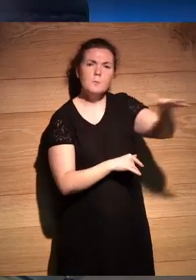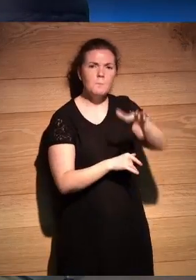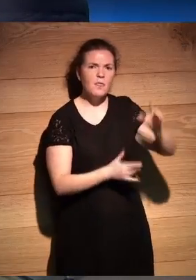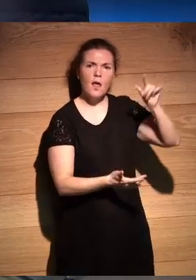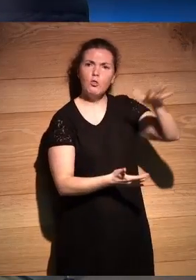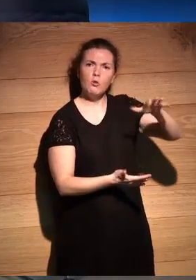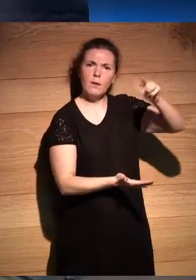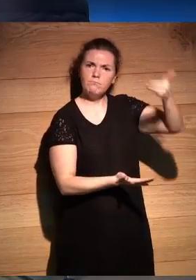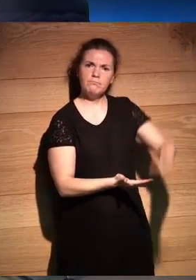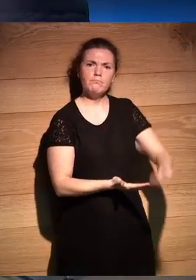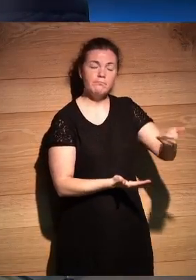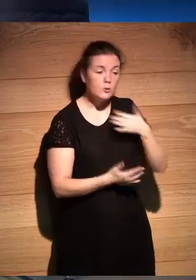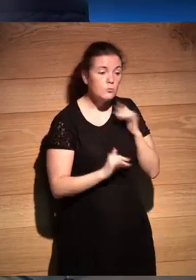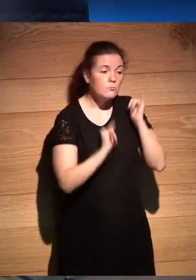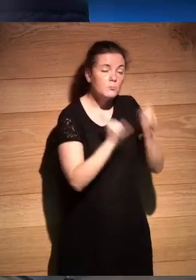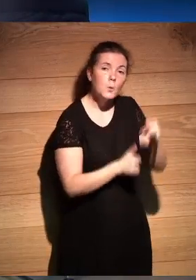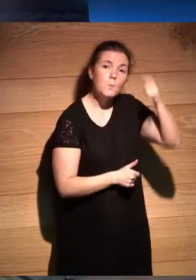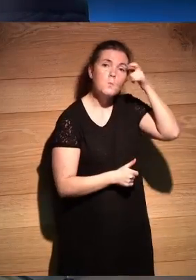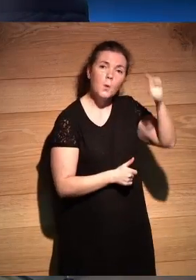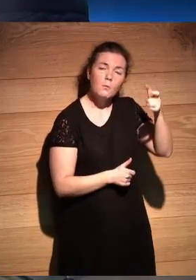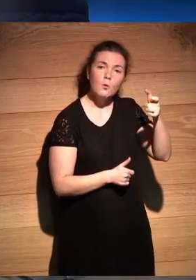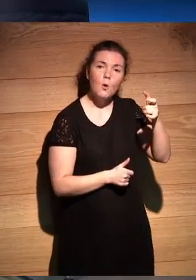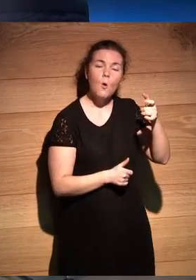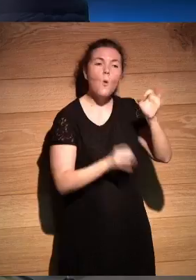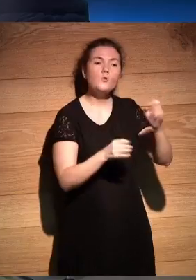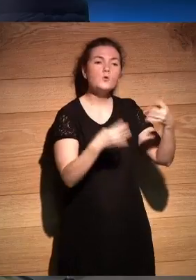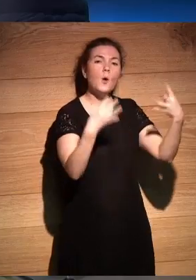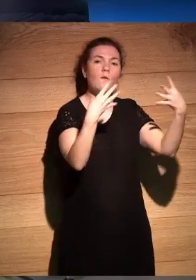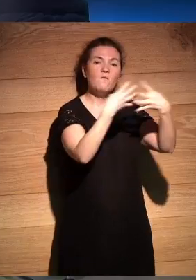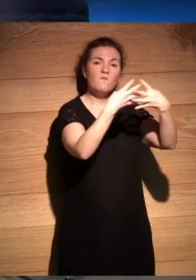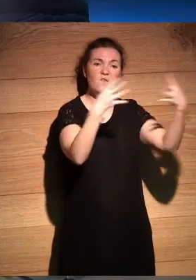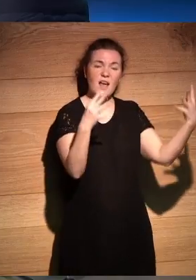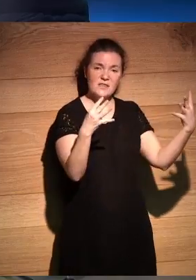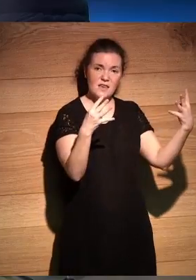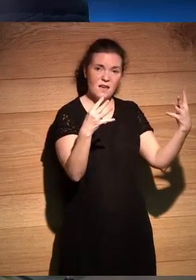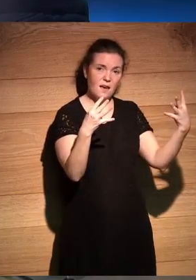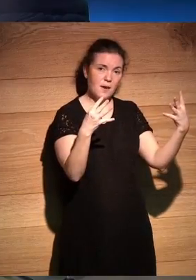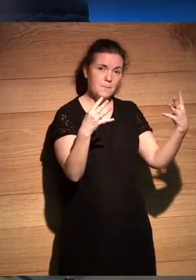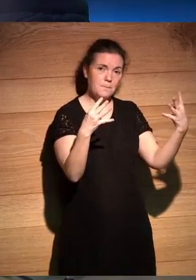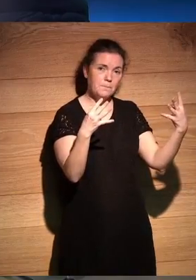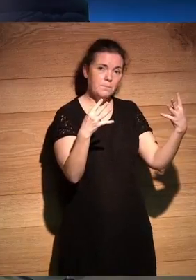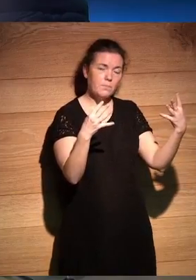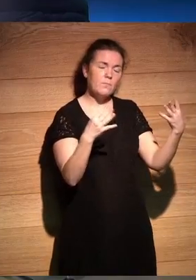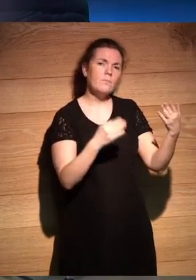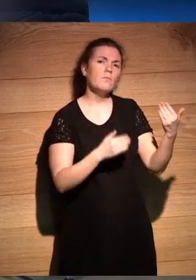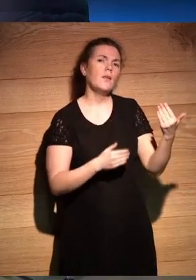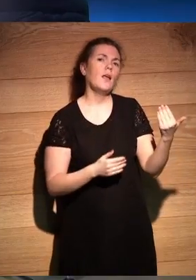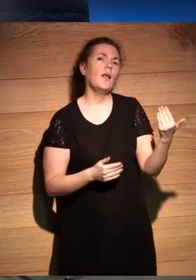clave si tú llegas a un pueblo justo que es una valla sonohita ayer